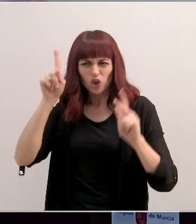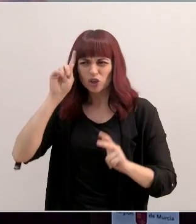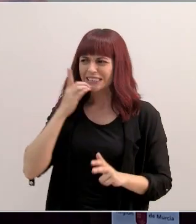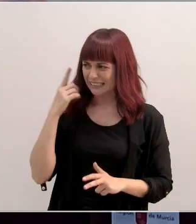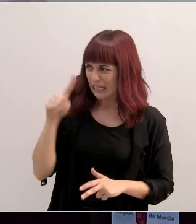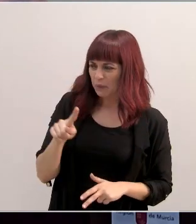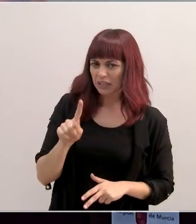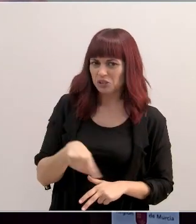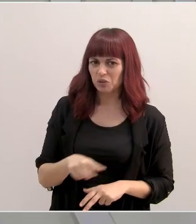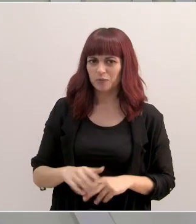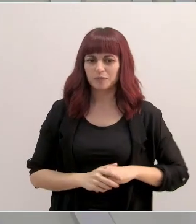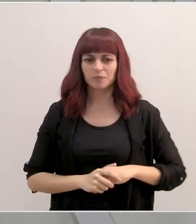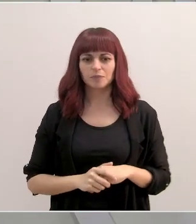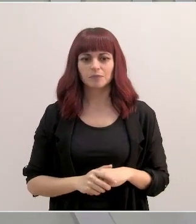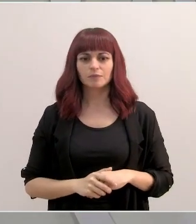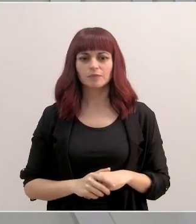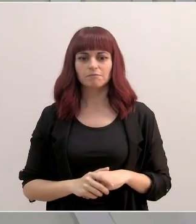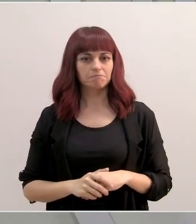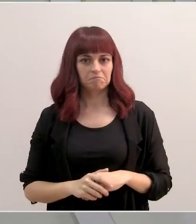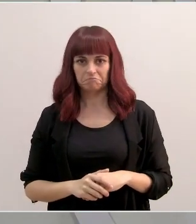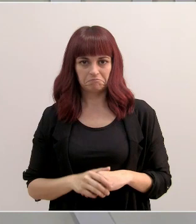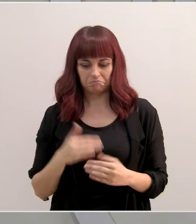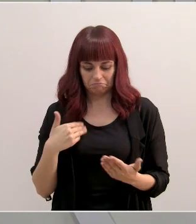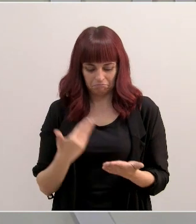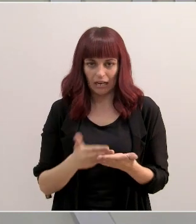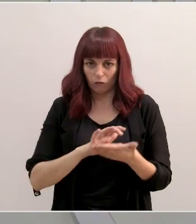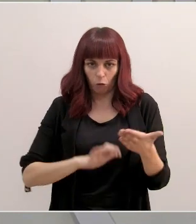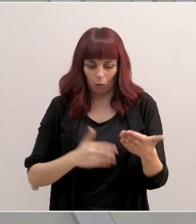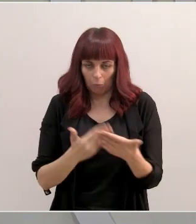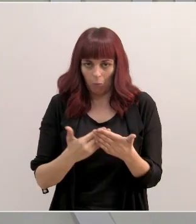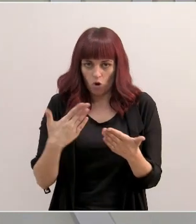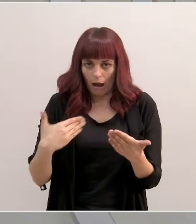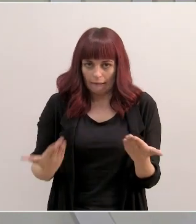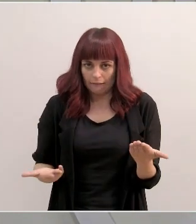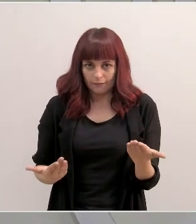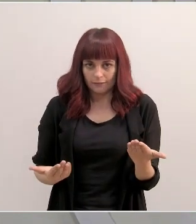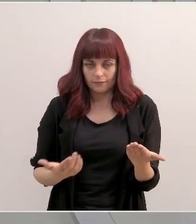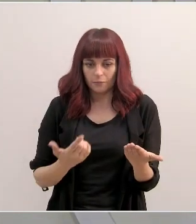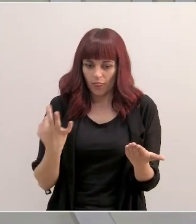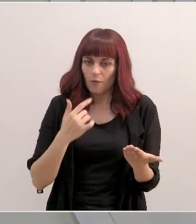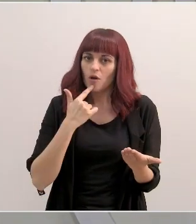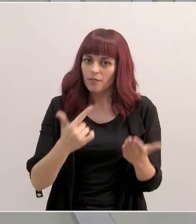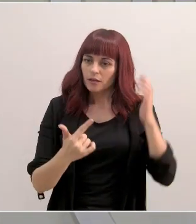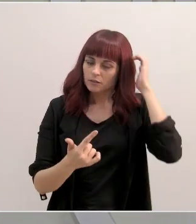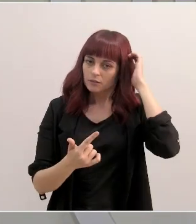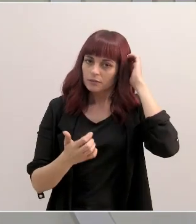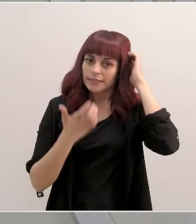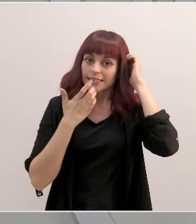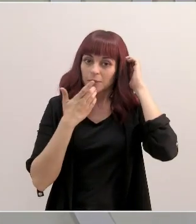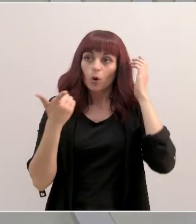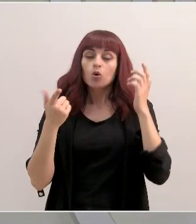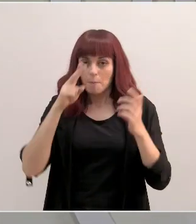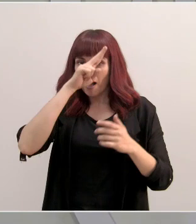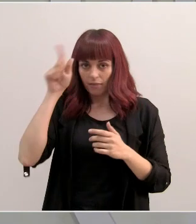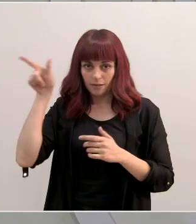tiene constancia. No me consta esos informes, pero ya lo que hay que decir es que hay un ejemplo ahora mismo en España que es Madrid